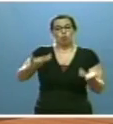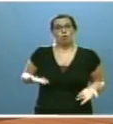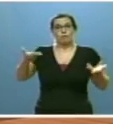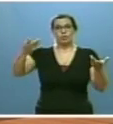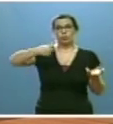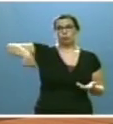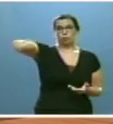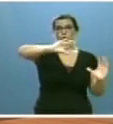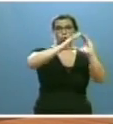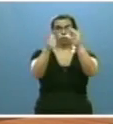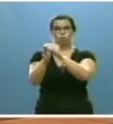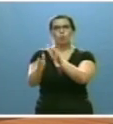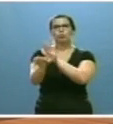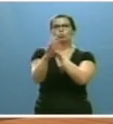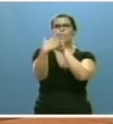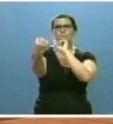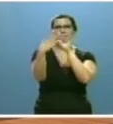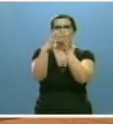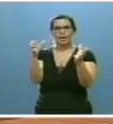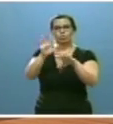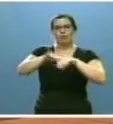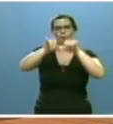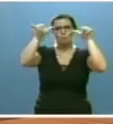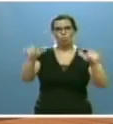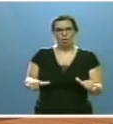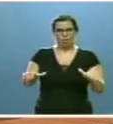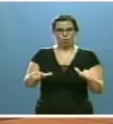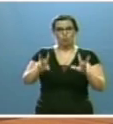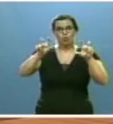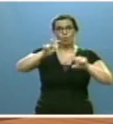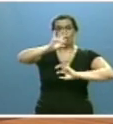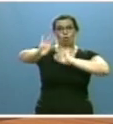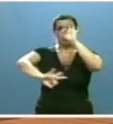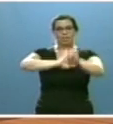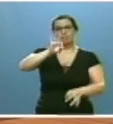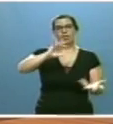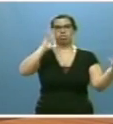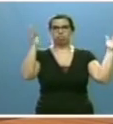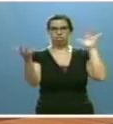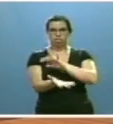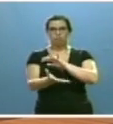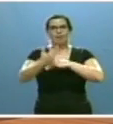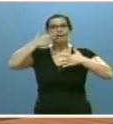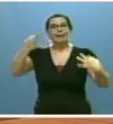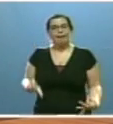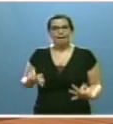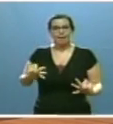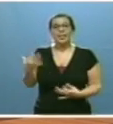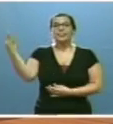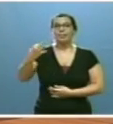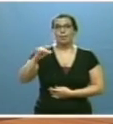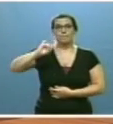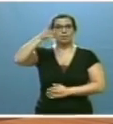grupos parlamentarios seguir pactando el desarrollo de este nuevo modelo de ordenación, lo que debería comenzar por la definición,